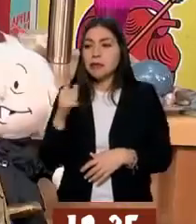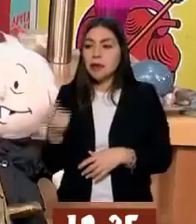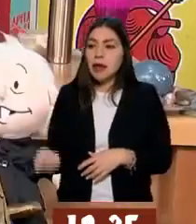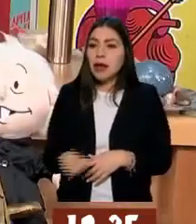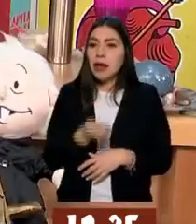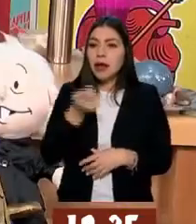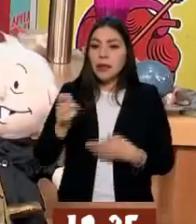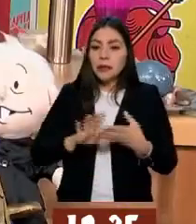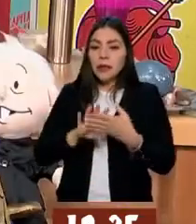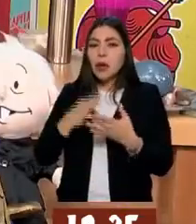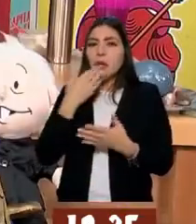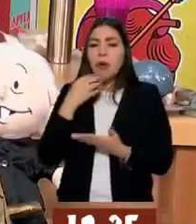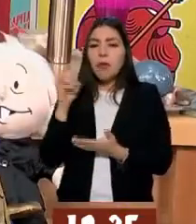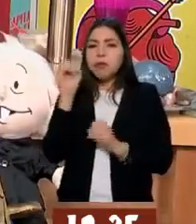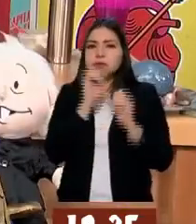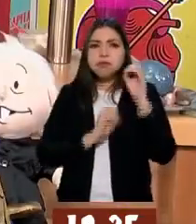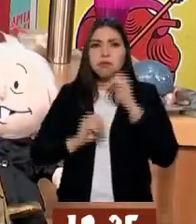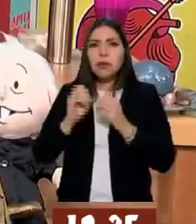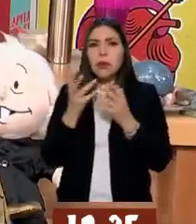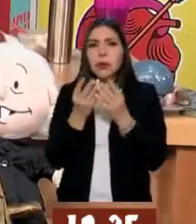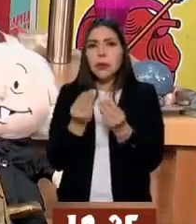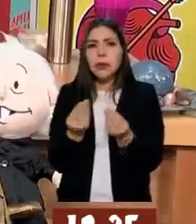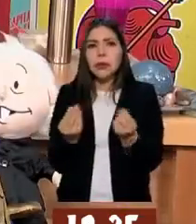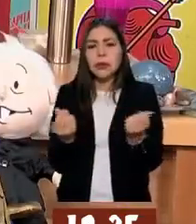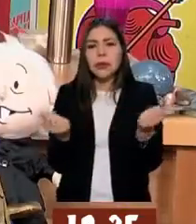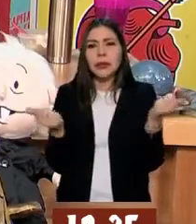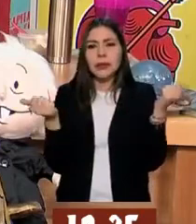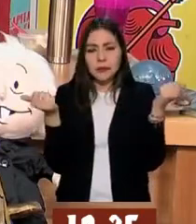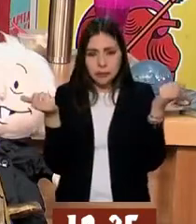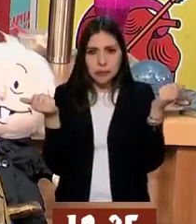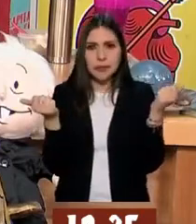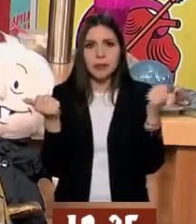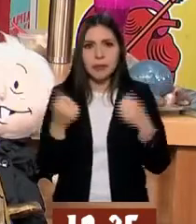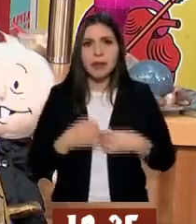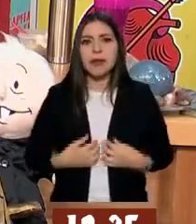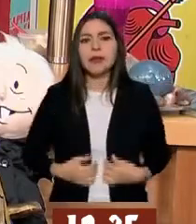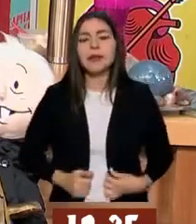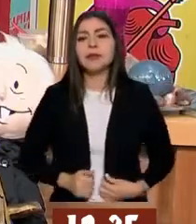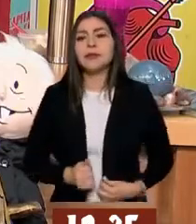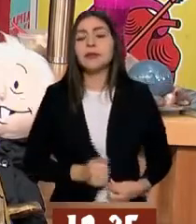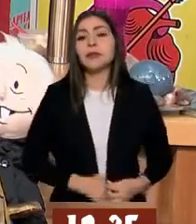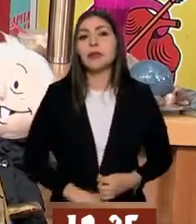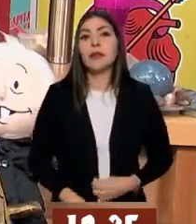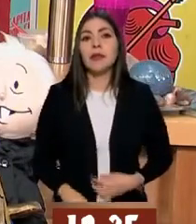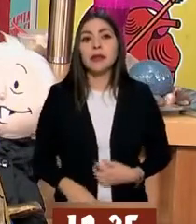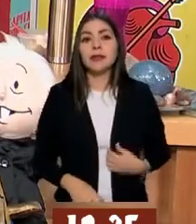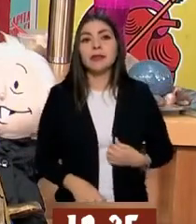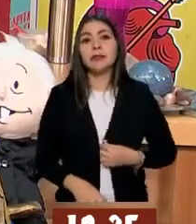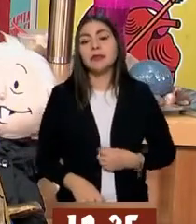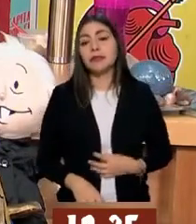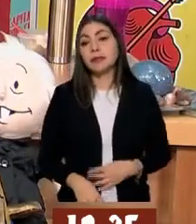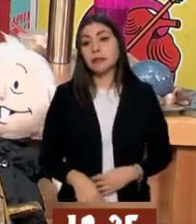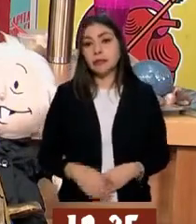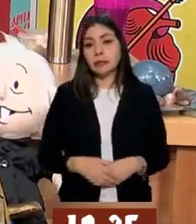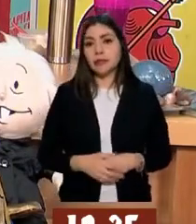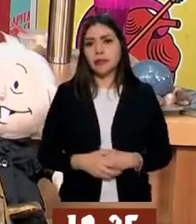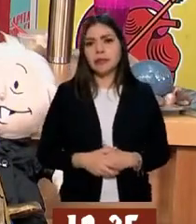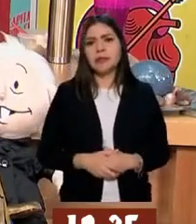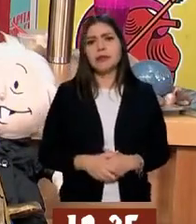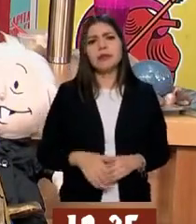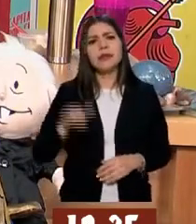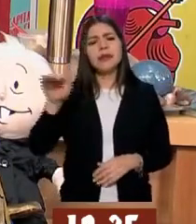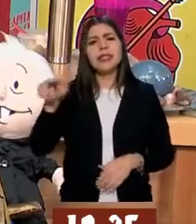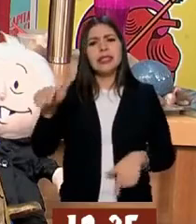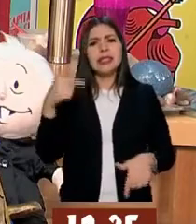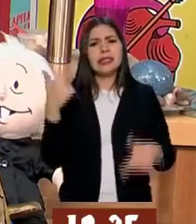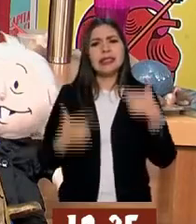Así es. ¿A usted le gusta la... ¿La de color? Sí. Ah, eso. Oye, Rafita, ¿por qué la